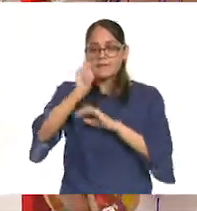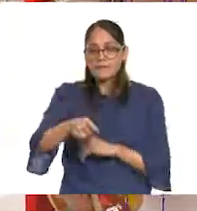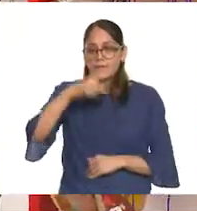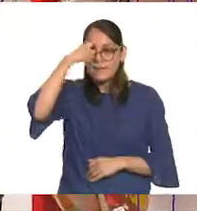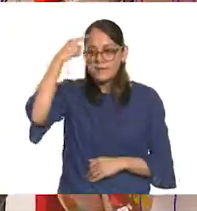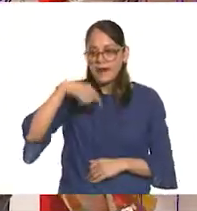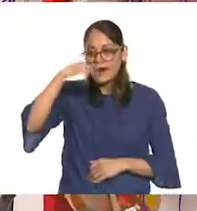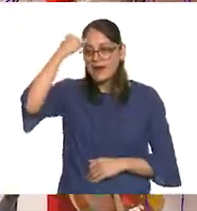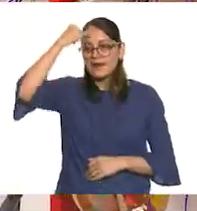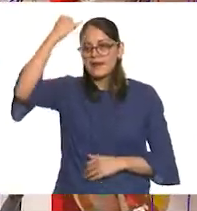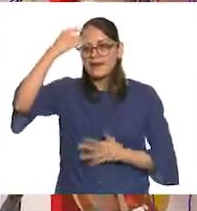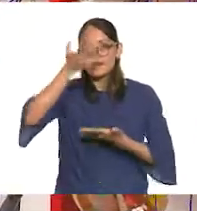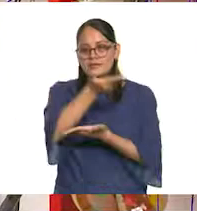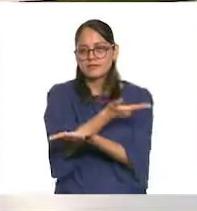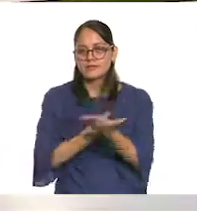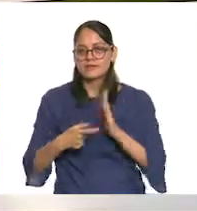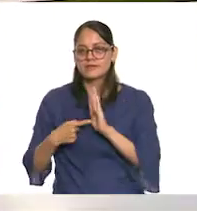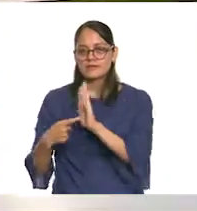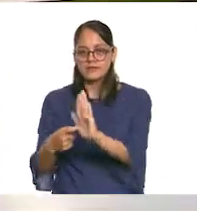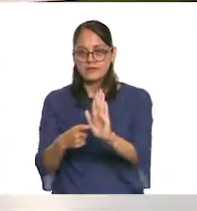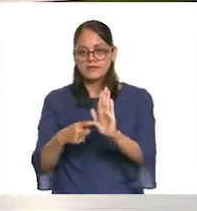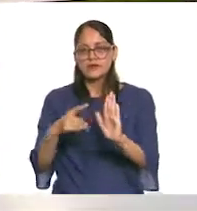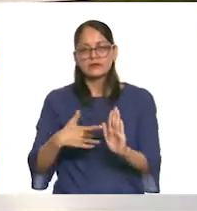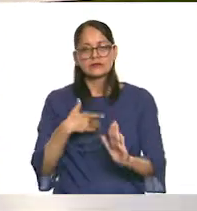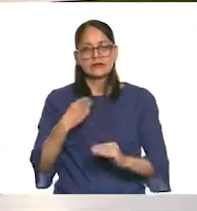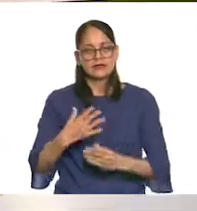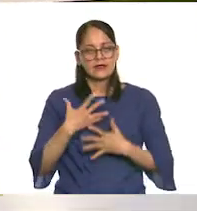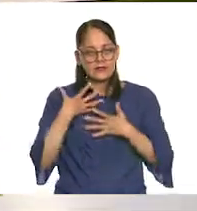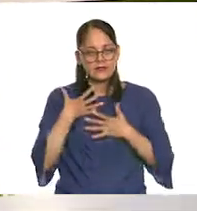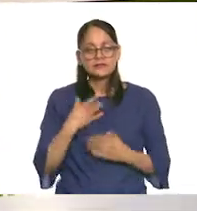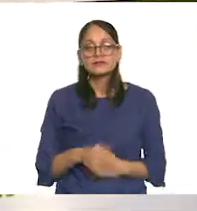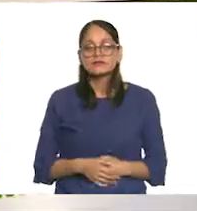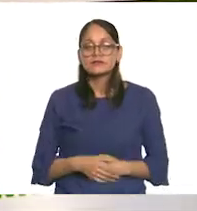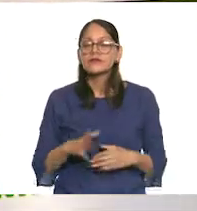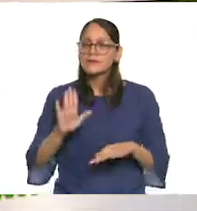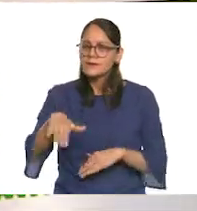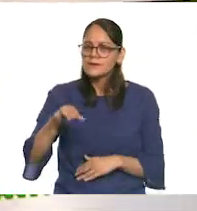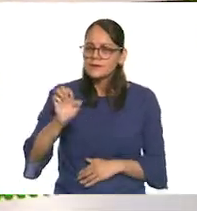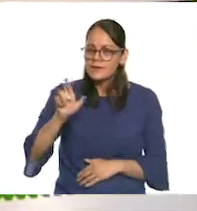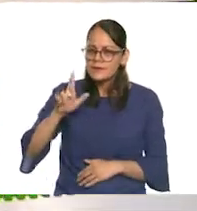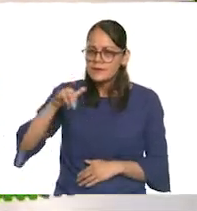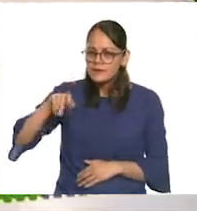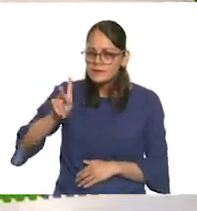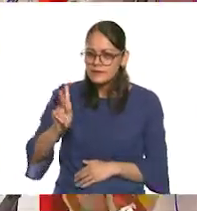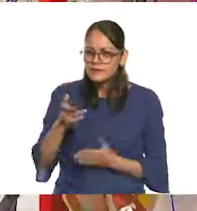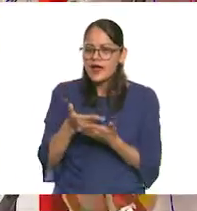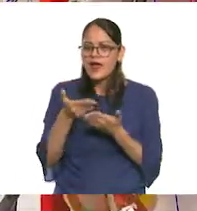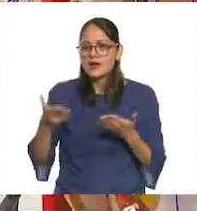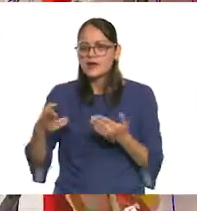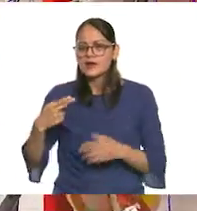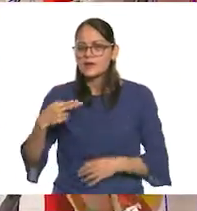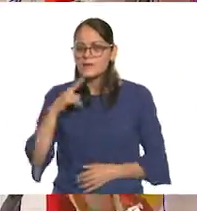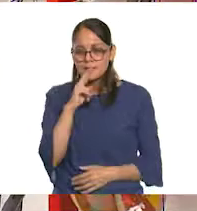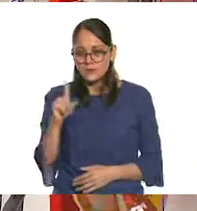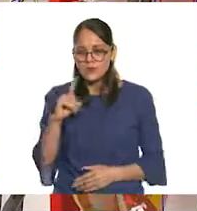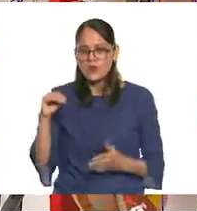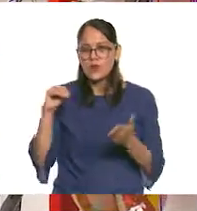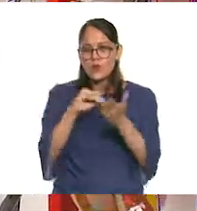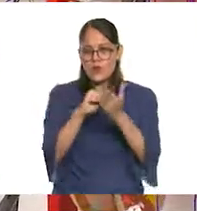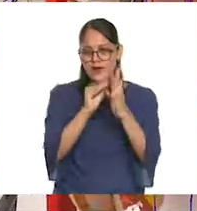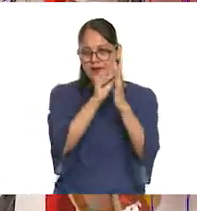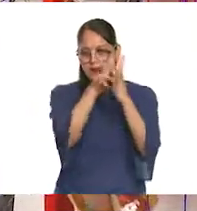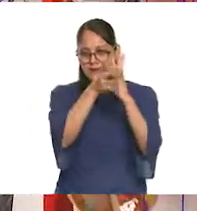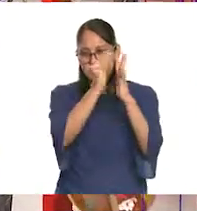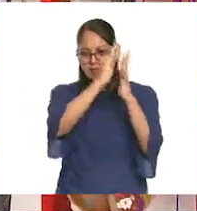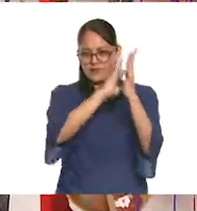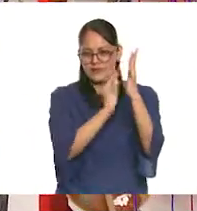idea o un mensaje. Oye, Erick. Muy bien. ¿Qué te parece si pasamos a colocar los lazos con